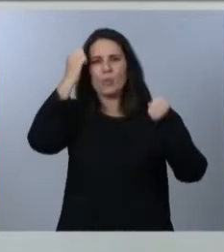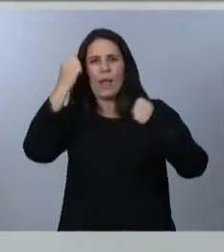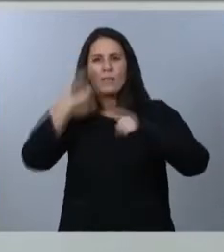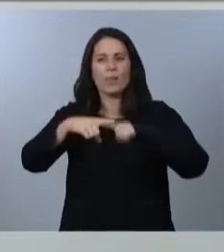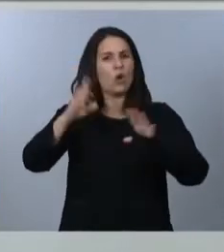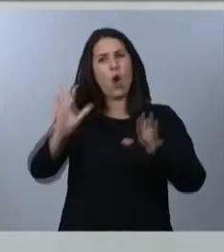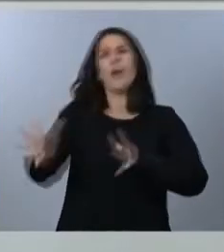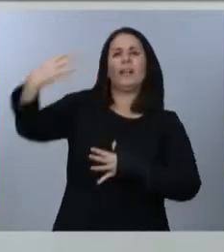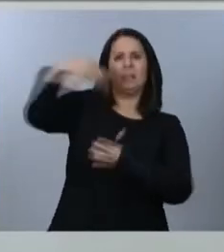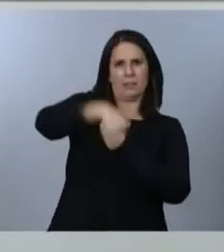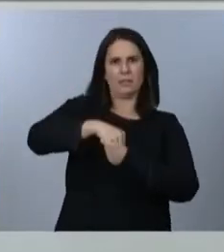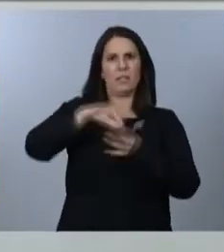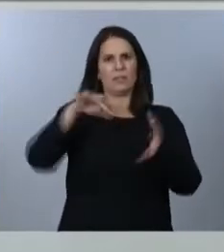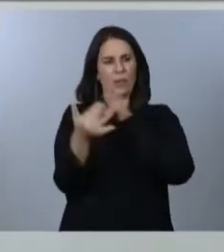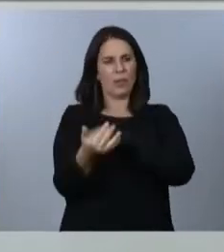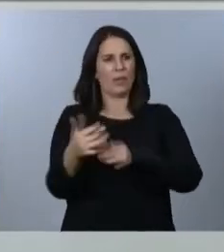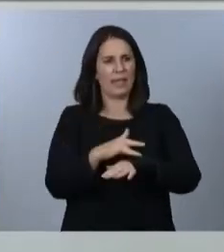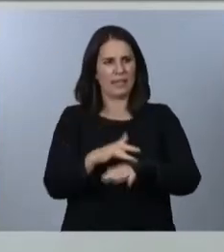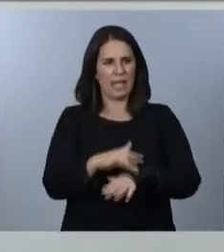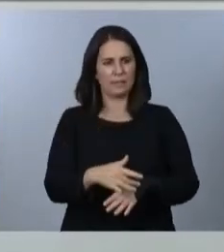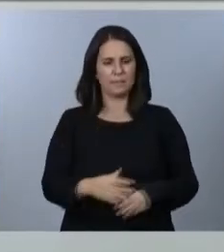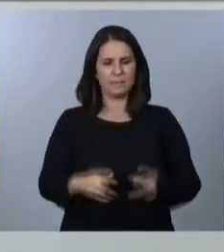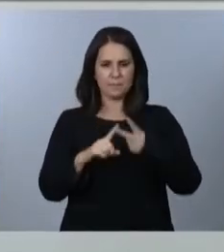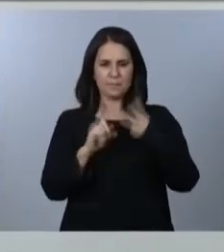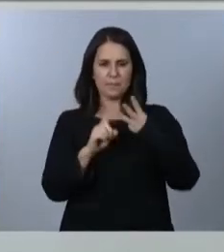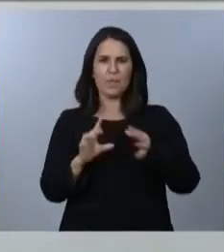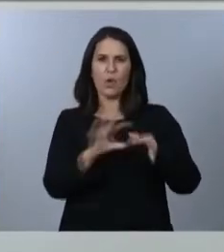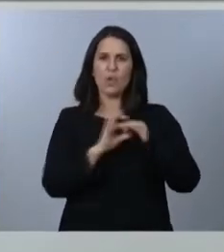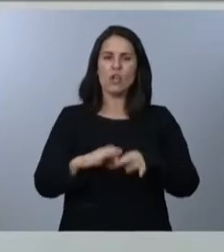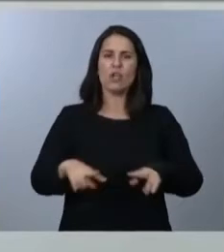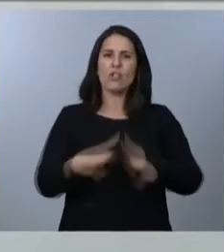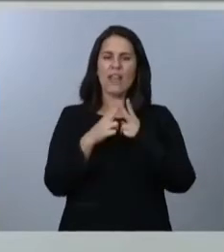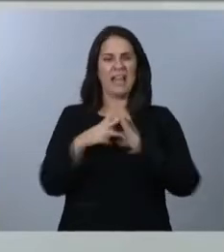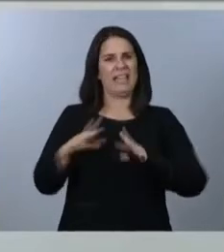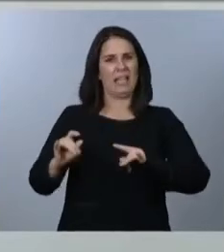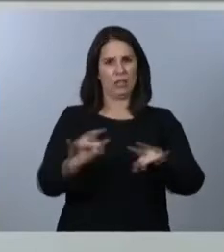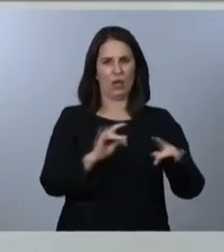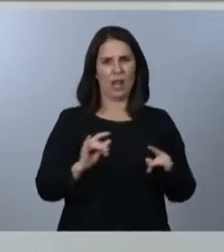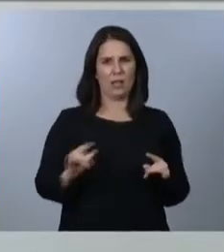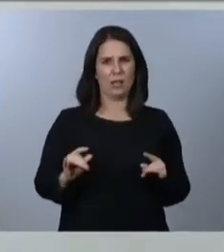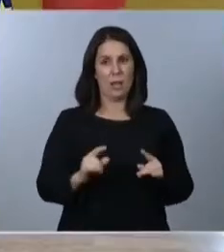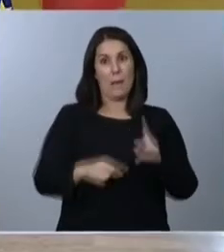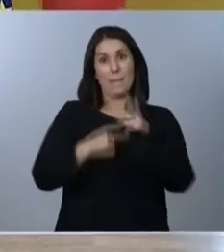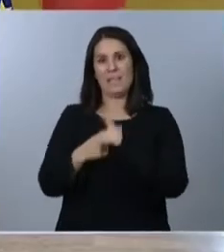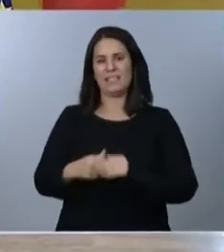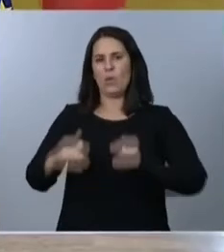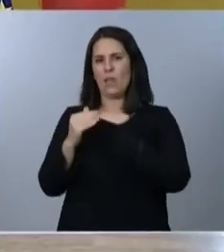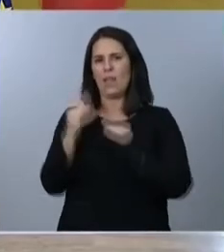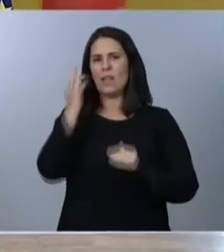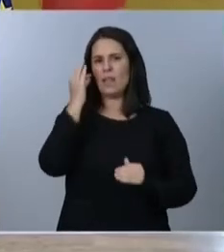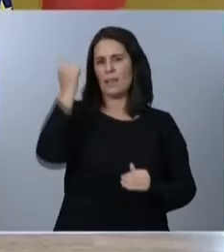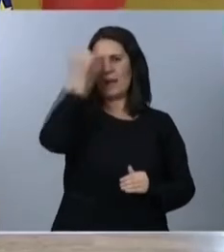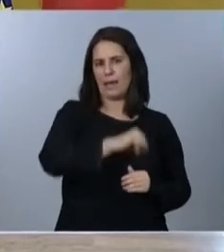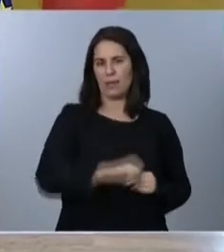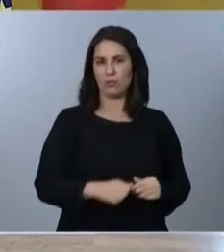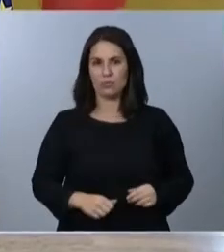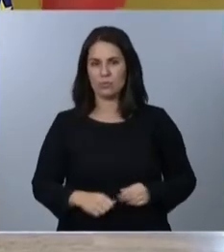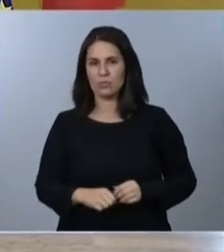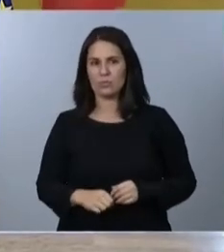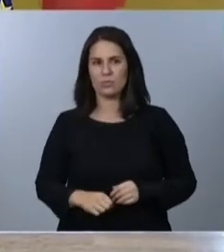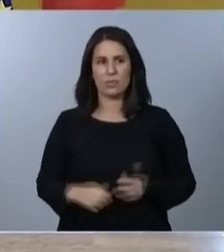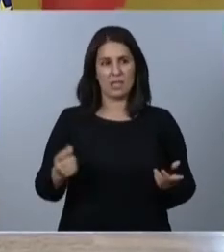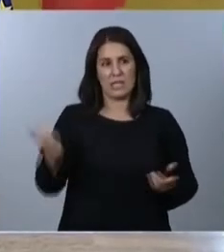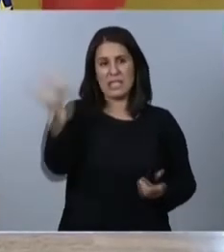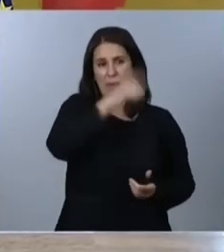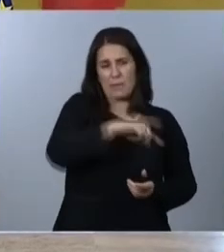transformación digital. Y la cohesión social y territorial, además de la igualdad de género. Sabemos que, por desgracia, las mujeres